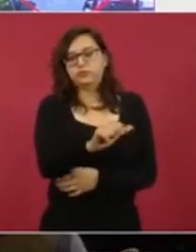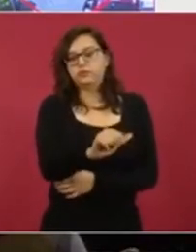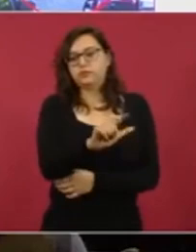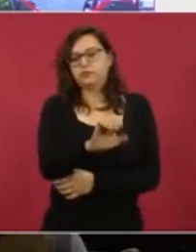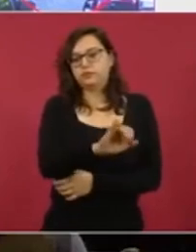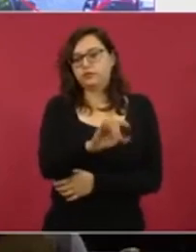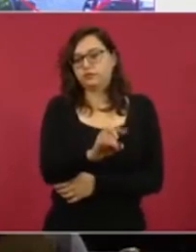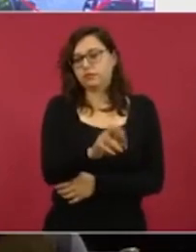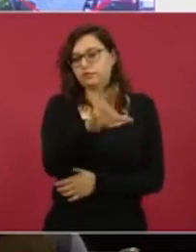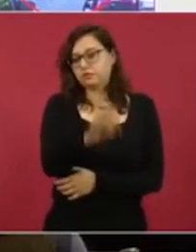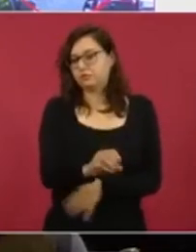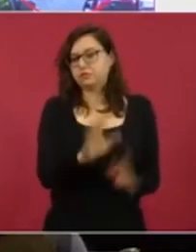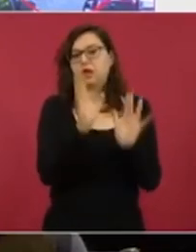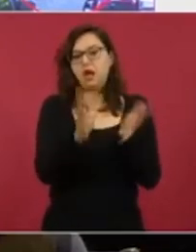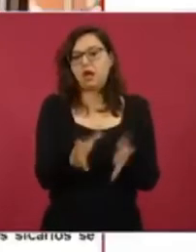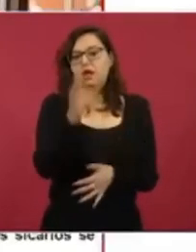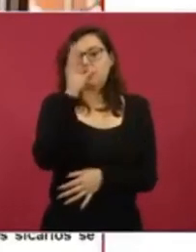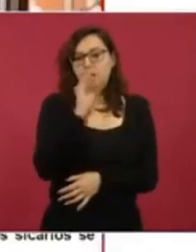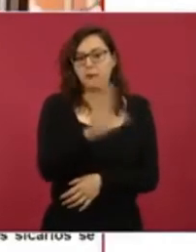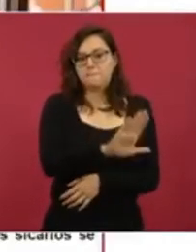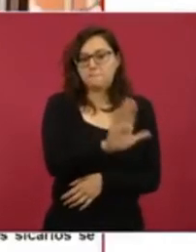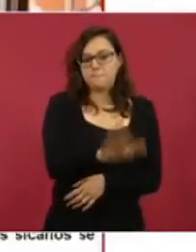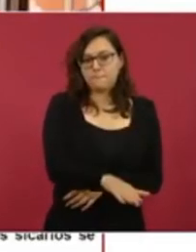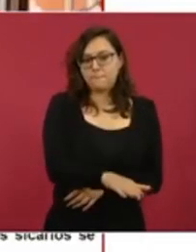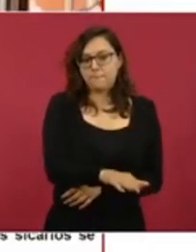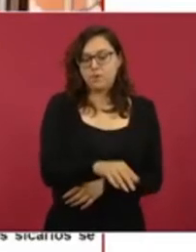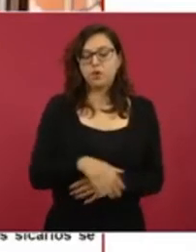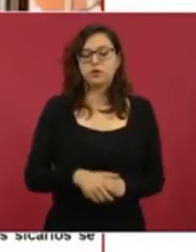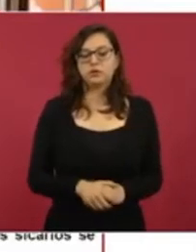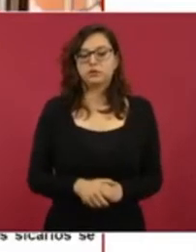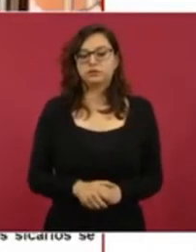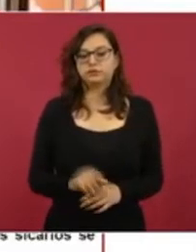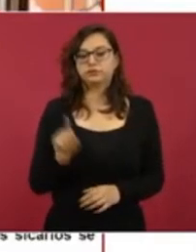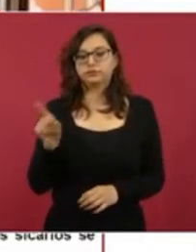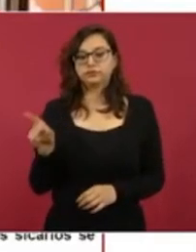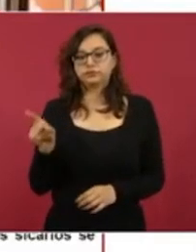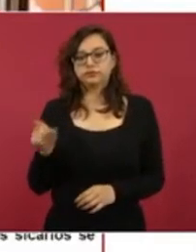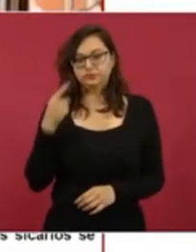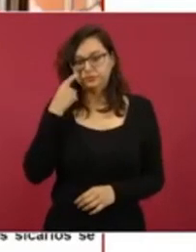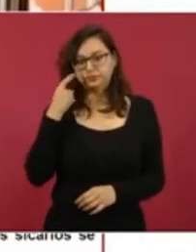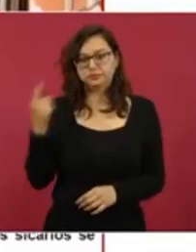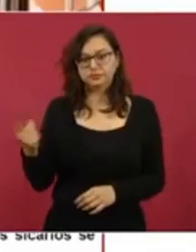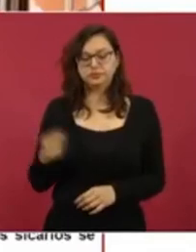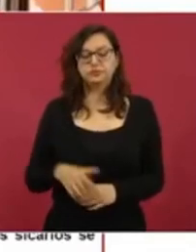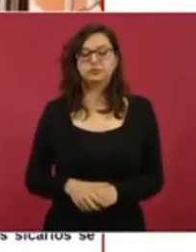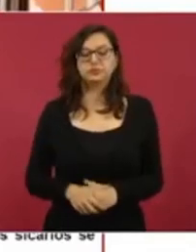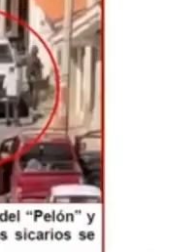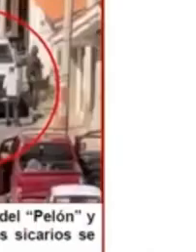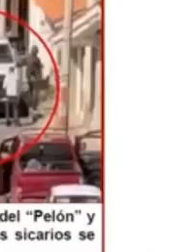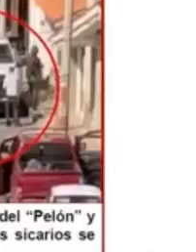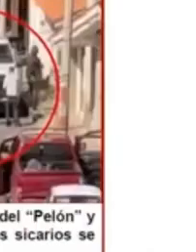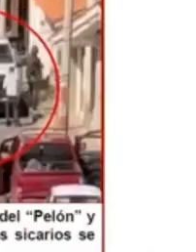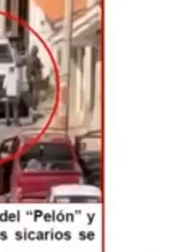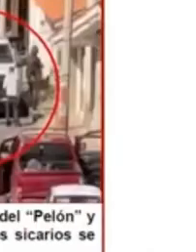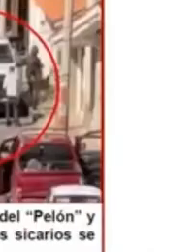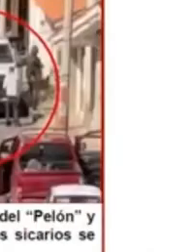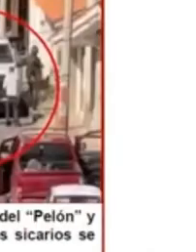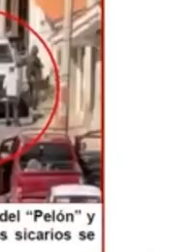acerca uno de los elementos de Abel, el viejón,